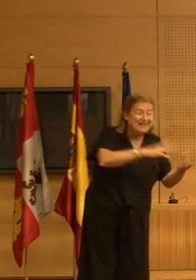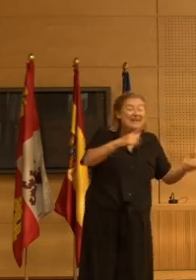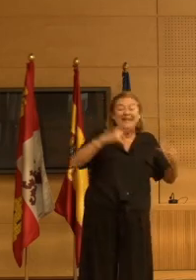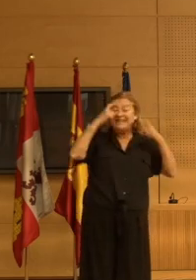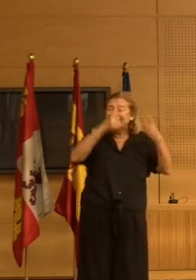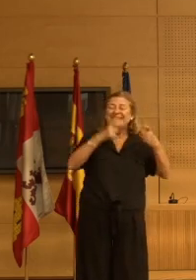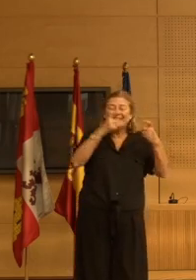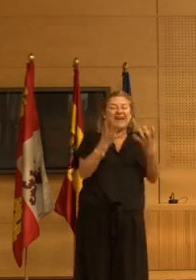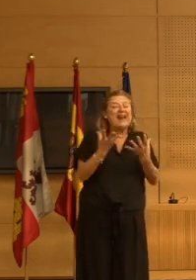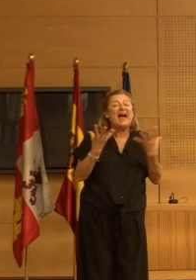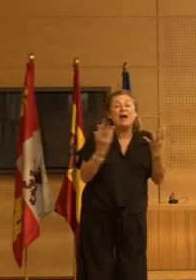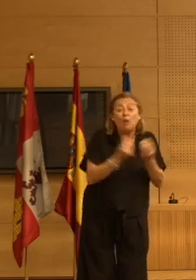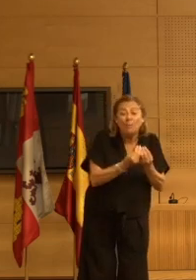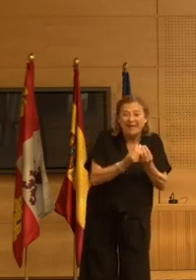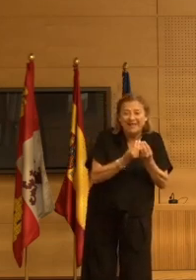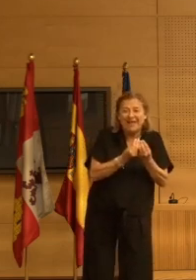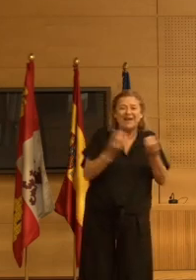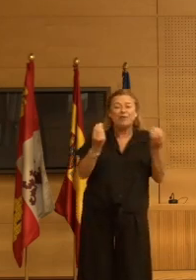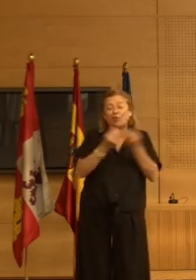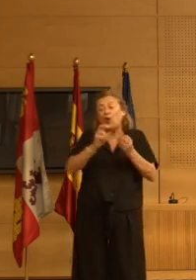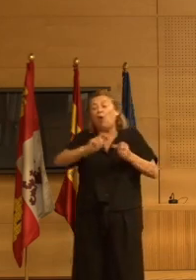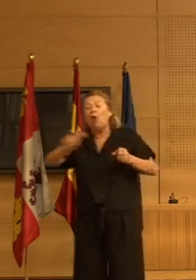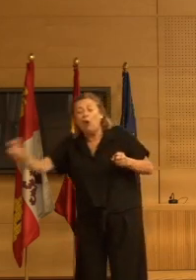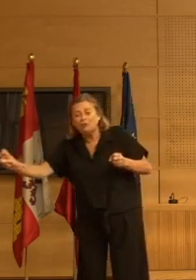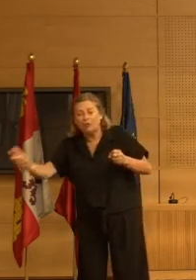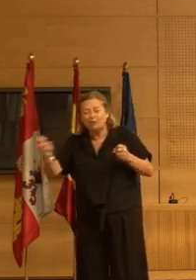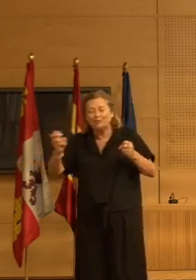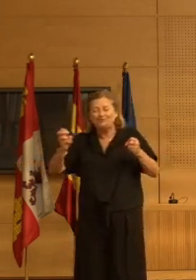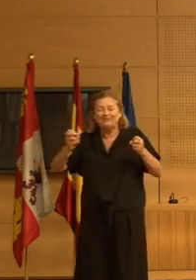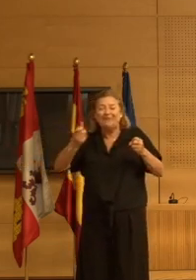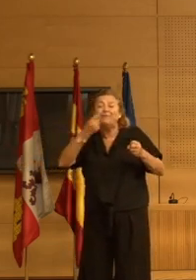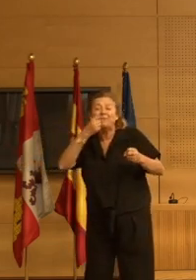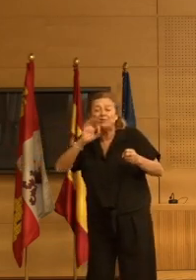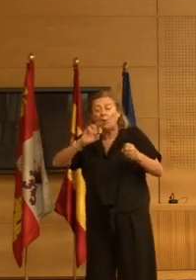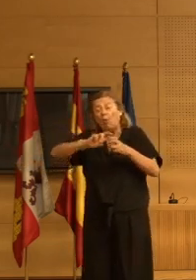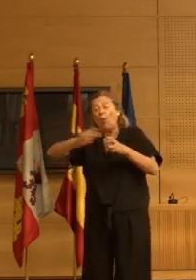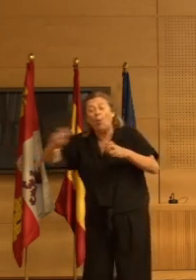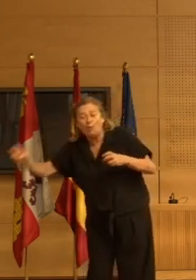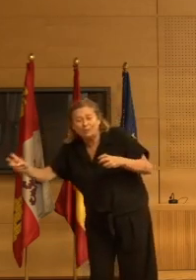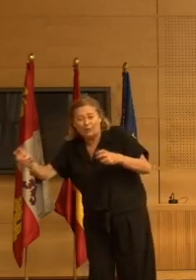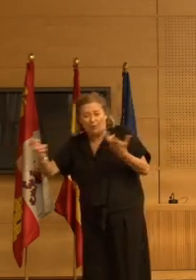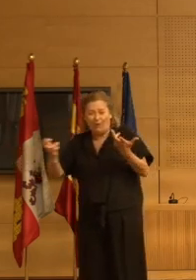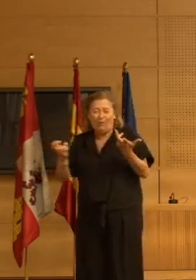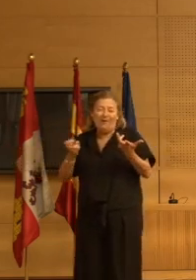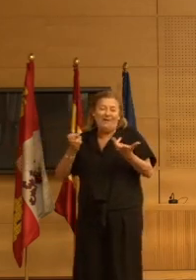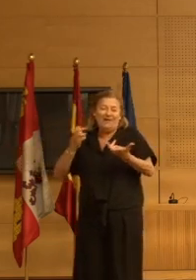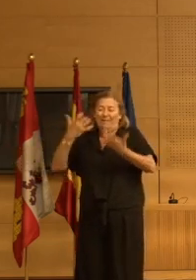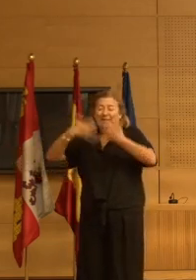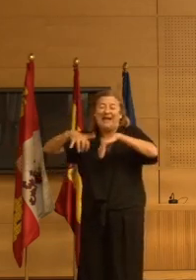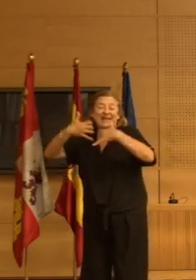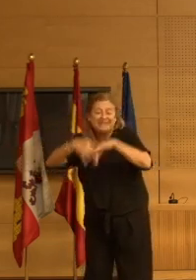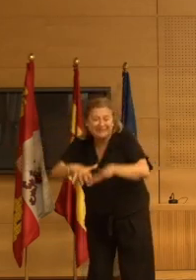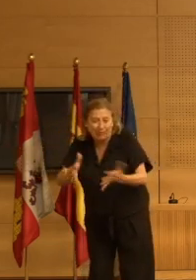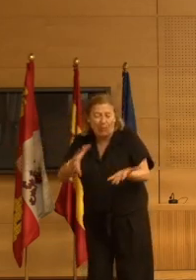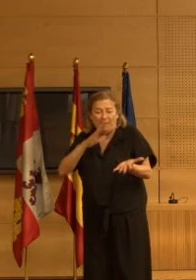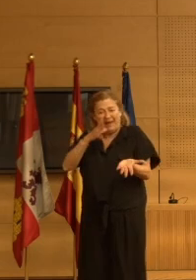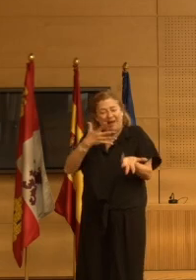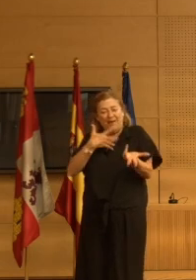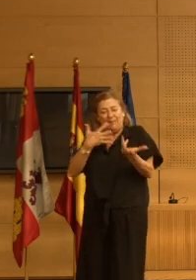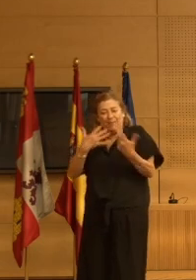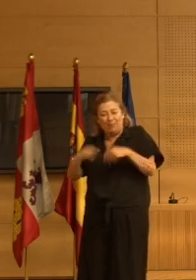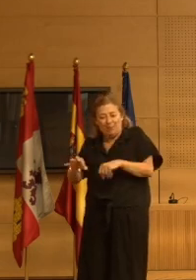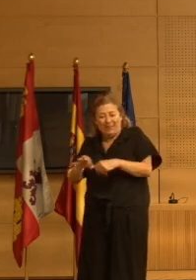acompañar la retirada con otros fármacos con otro mecanismo para que la puedan vivir retirada por ejemplo con cepinas